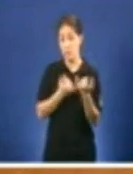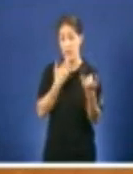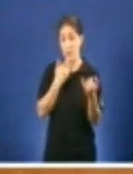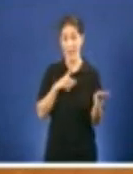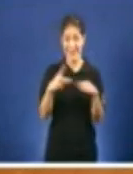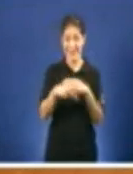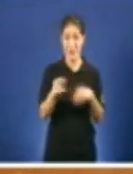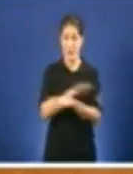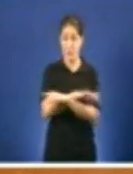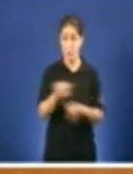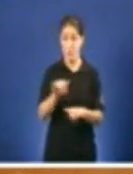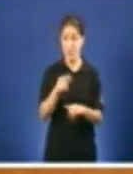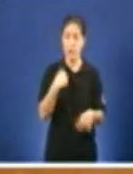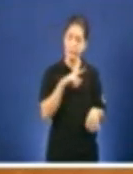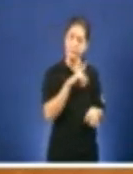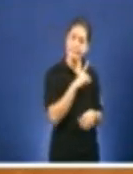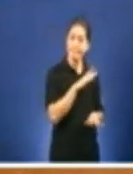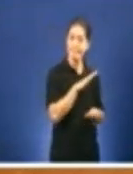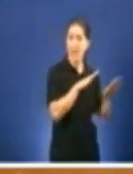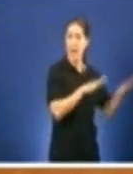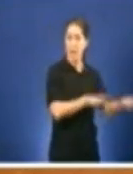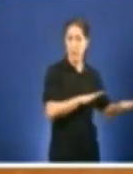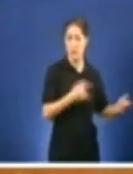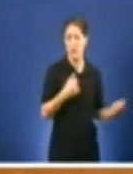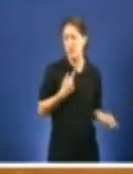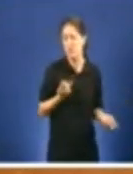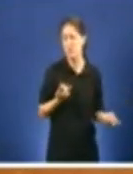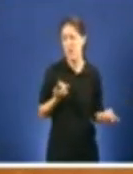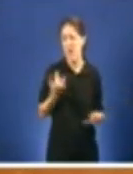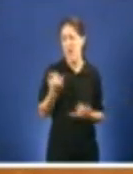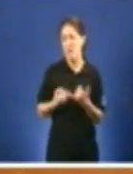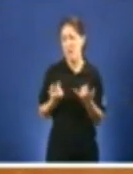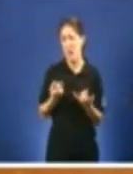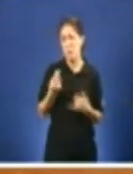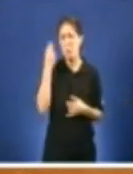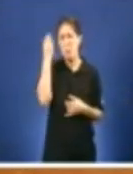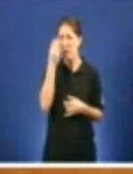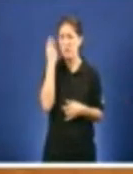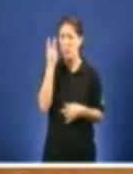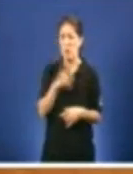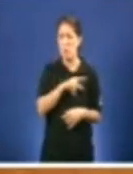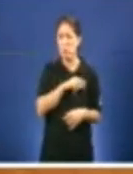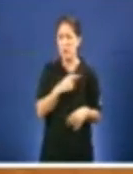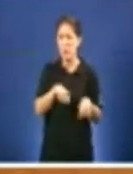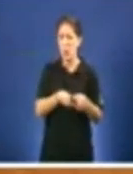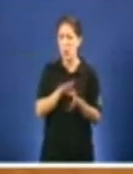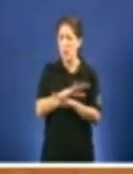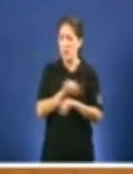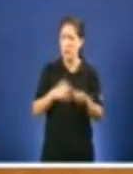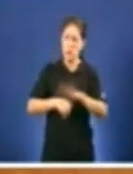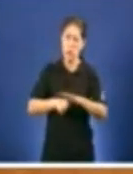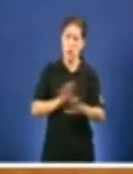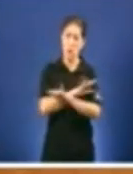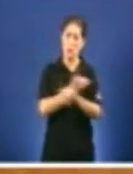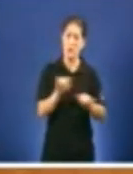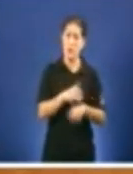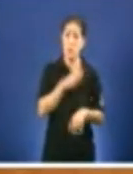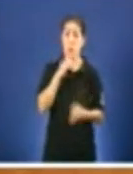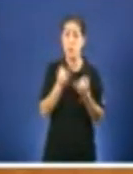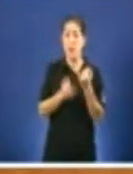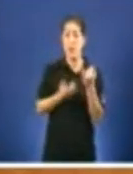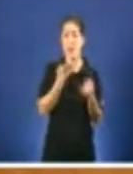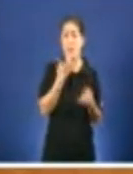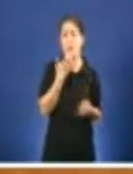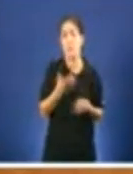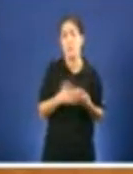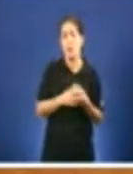Pero non sei se vale a pena seguir, porque realmente o teito de gasto e abafante se dedica a pagar os